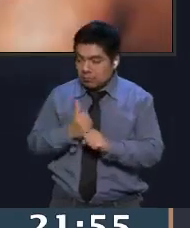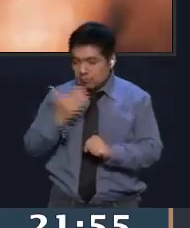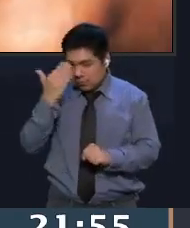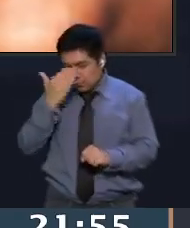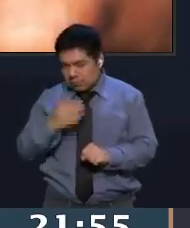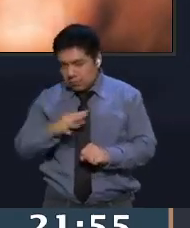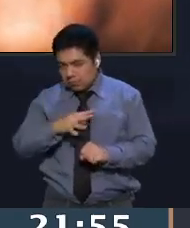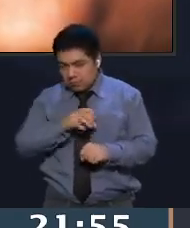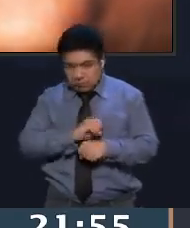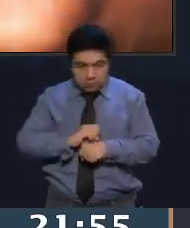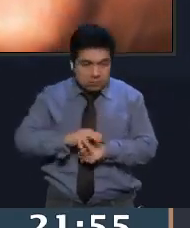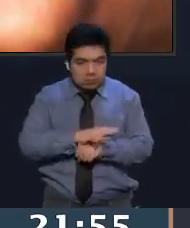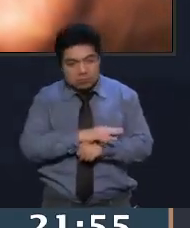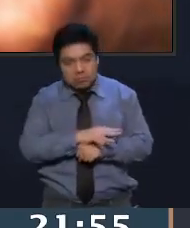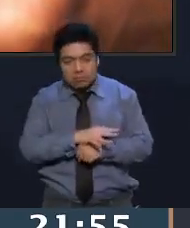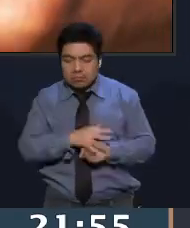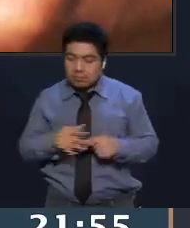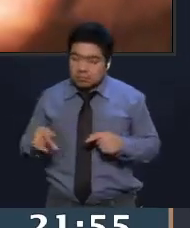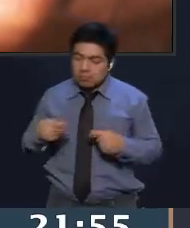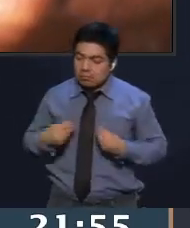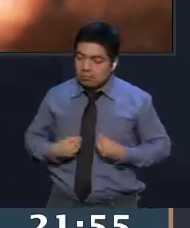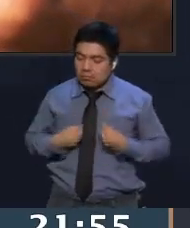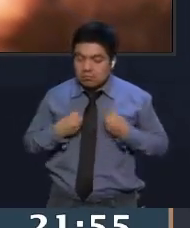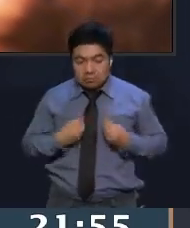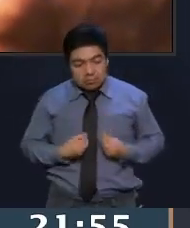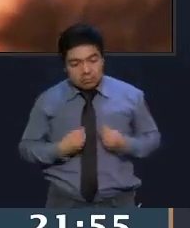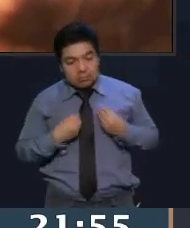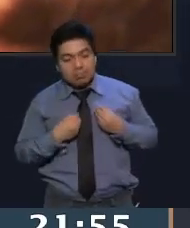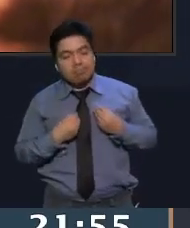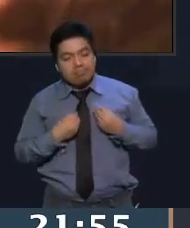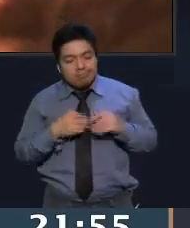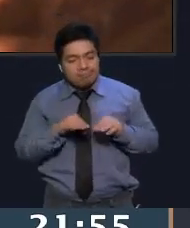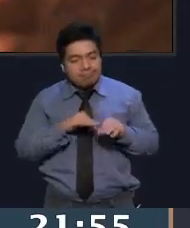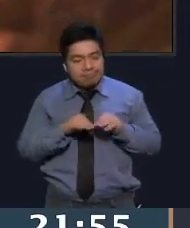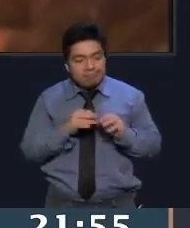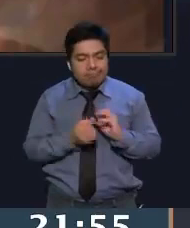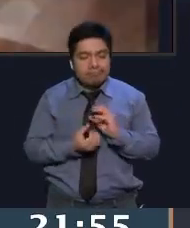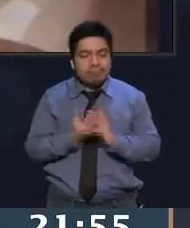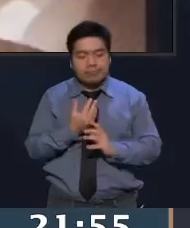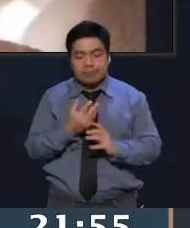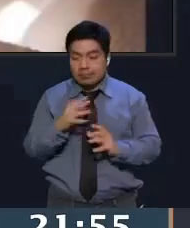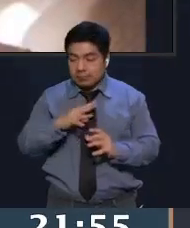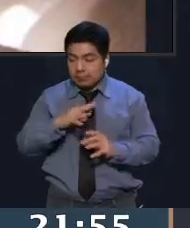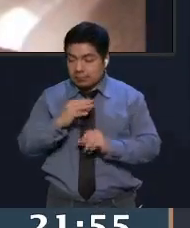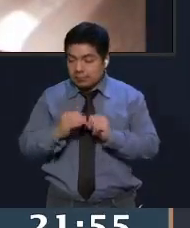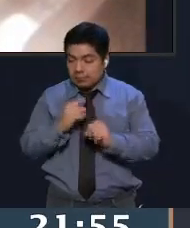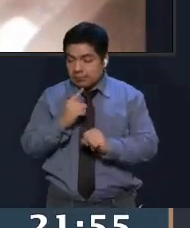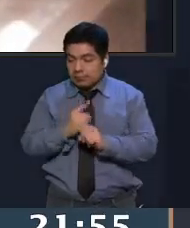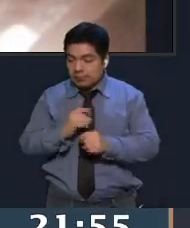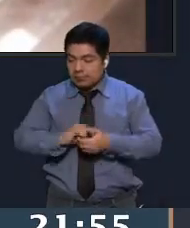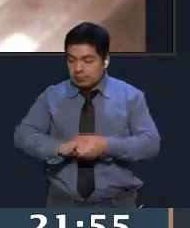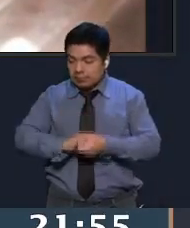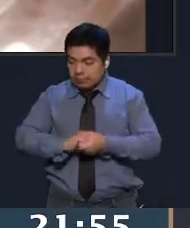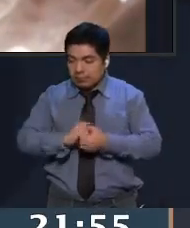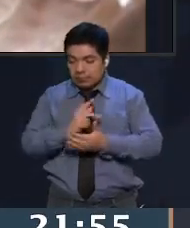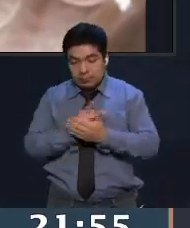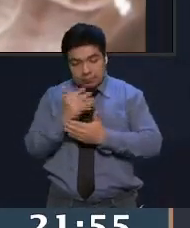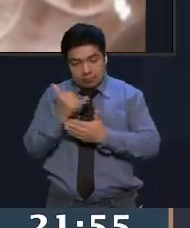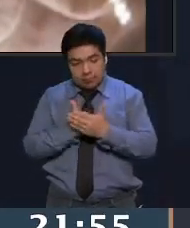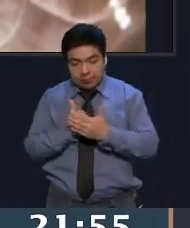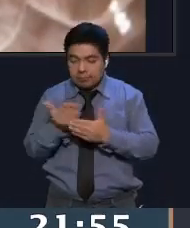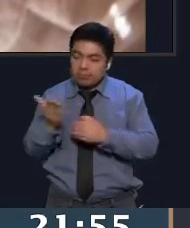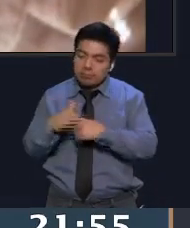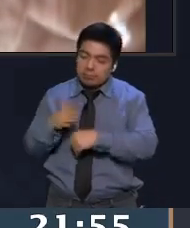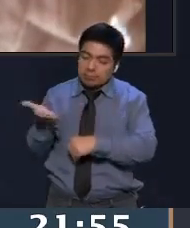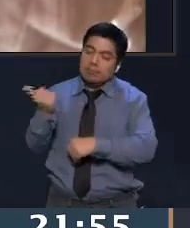de la pandemia, sus vidas encontraron nuevas formas de trabajo y tuvieron la oportunidad de consolidar un proyecto amplio, incluyendo a más